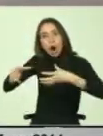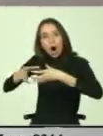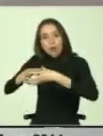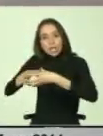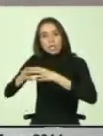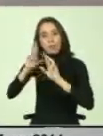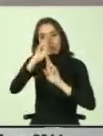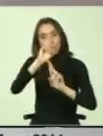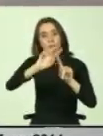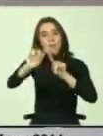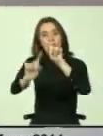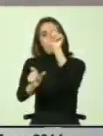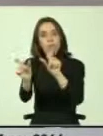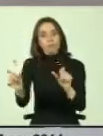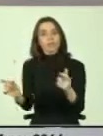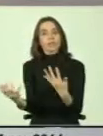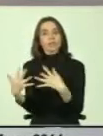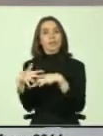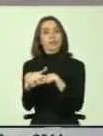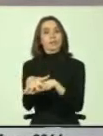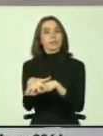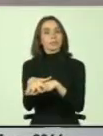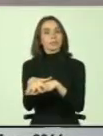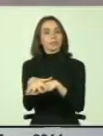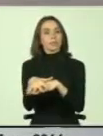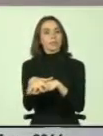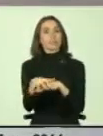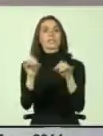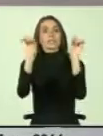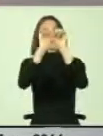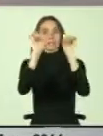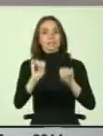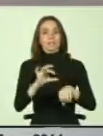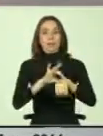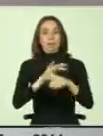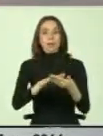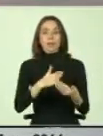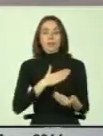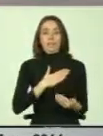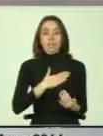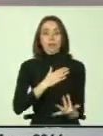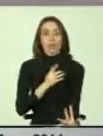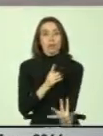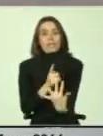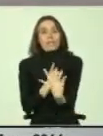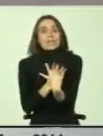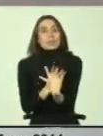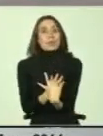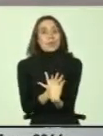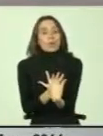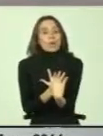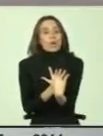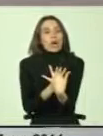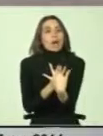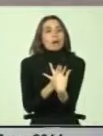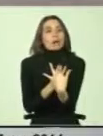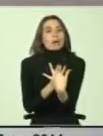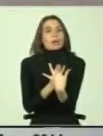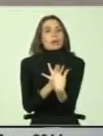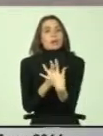respeto a la diversidad e integración. Por tanto, objeto de tener sistema de salud inclusivo y que rompa este acceso,